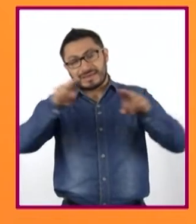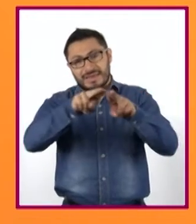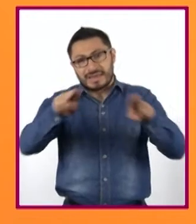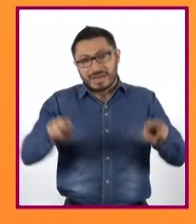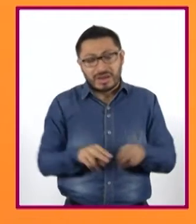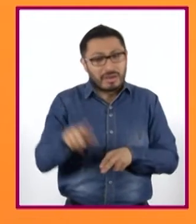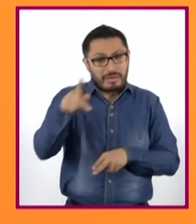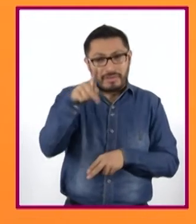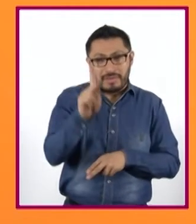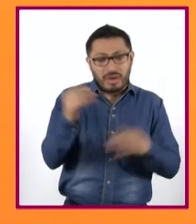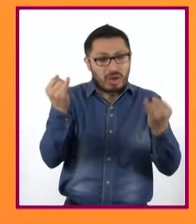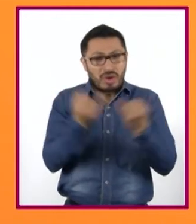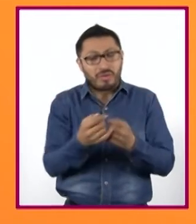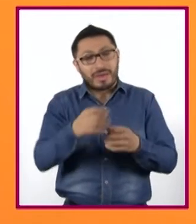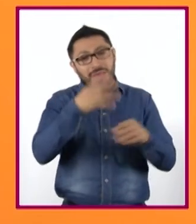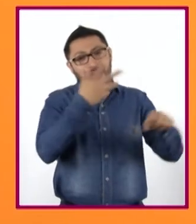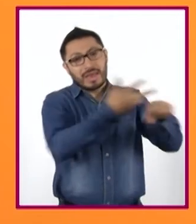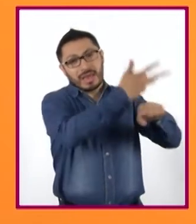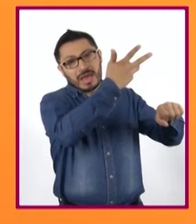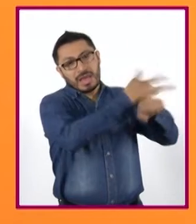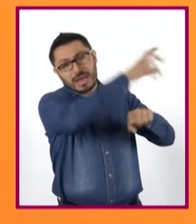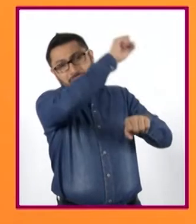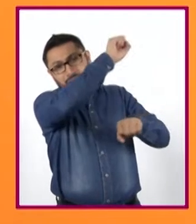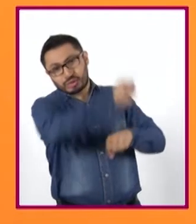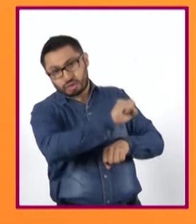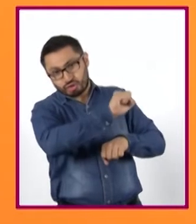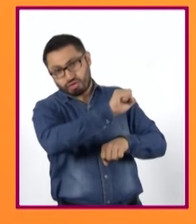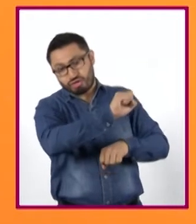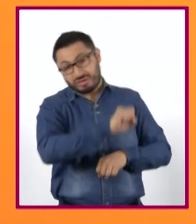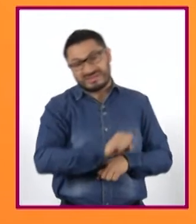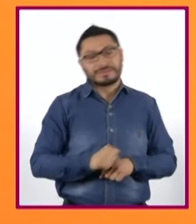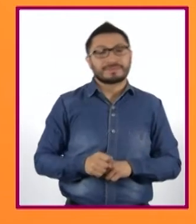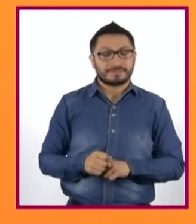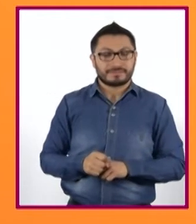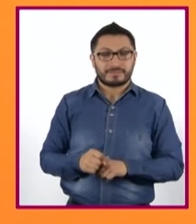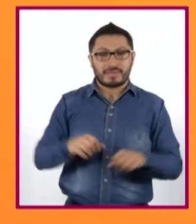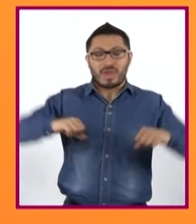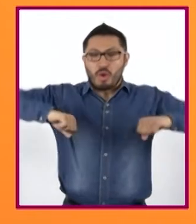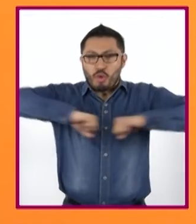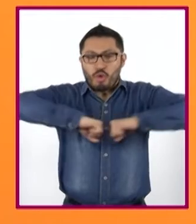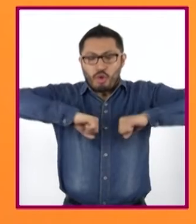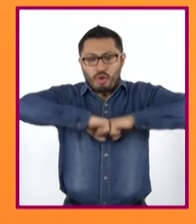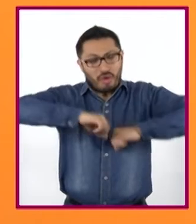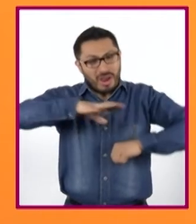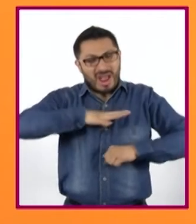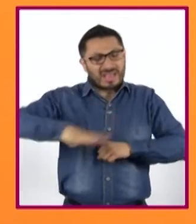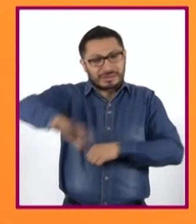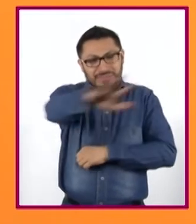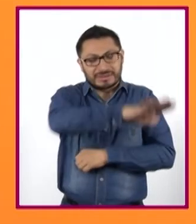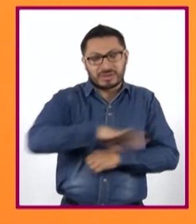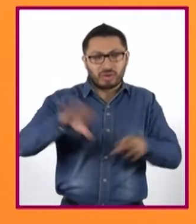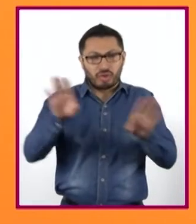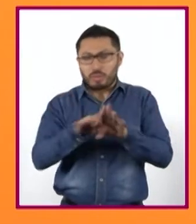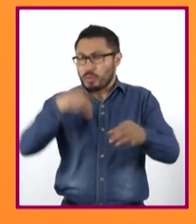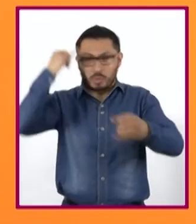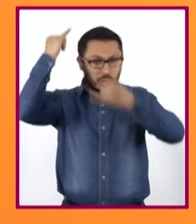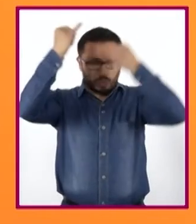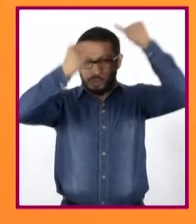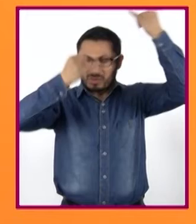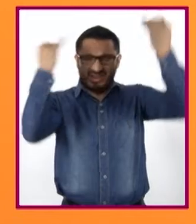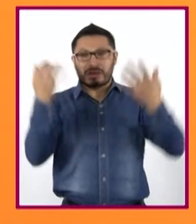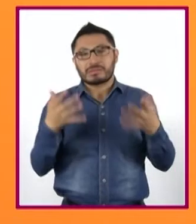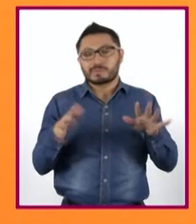también el sur de los Estados Unidos de América. Las fronteras que delimitan esta área son imaginarias y